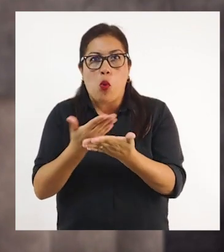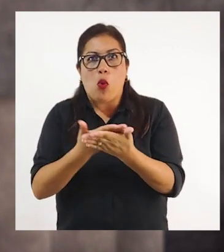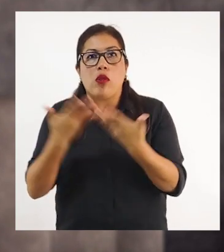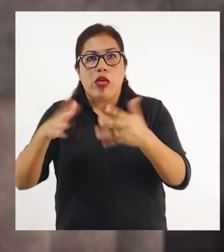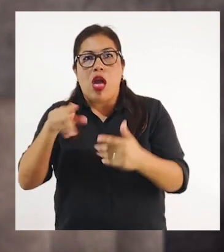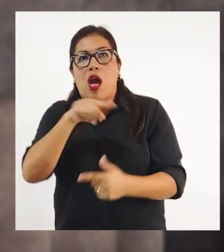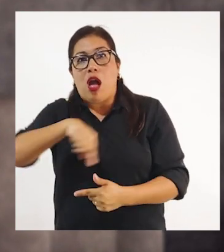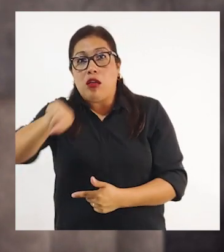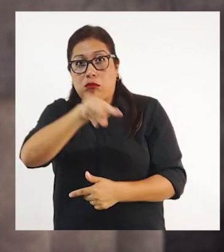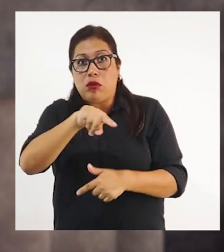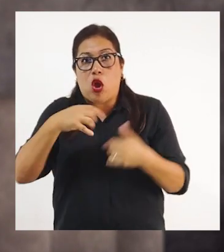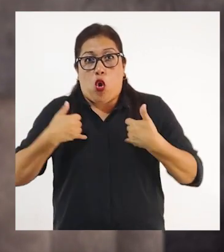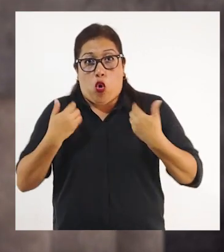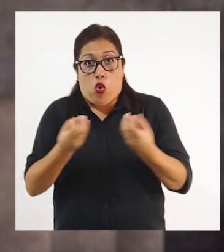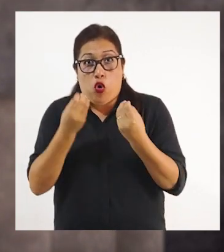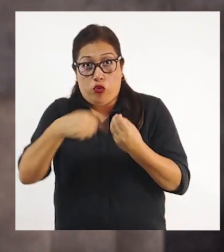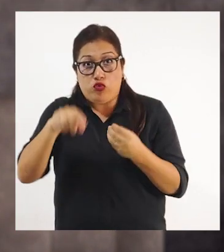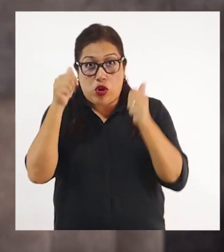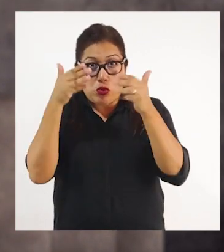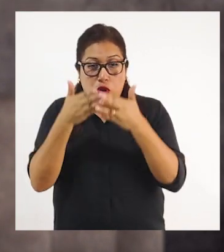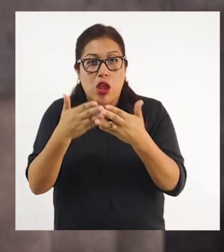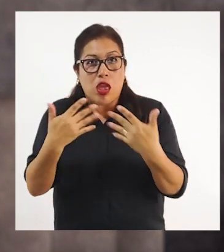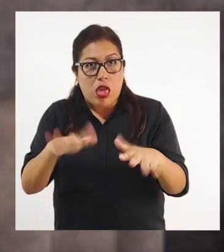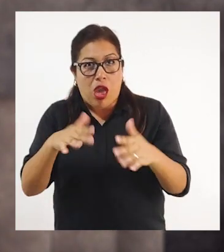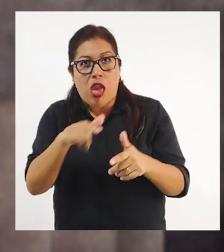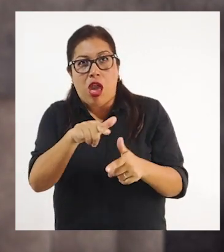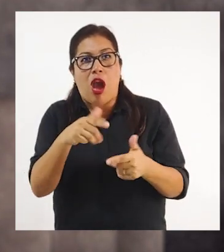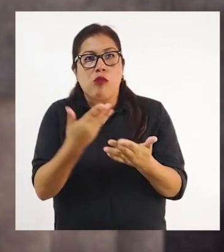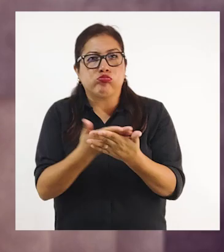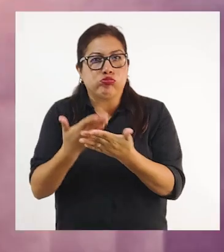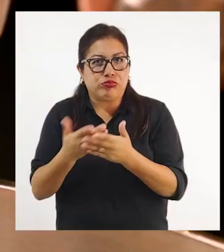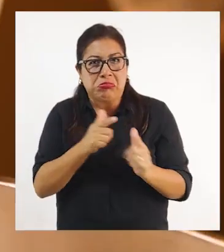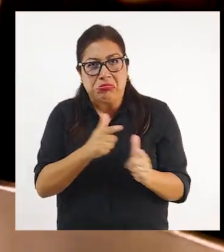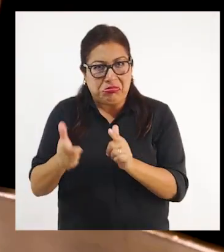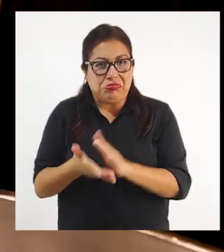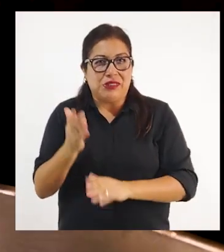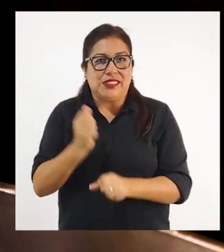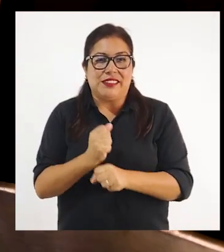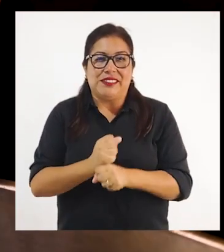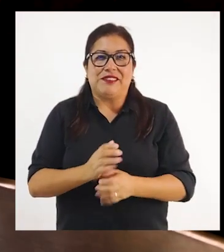entrenamiento y ahora están listos para salir.